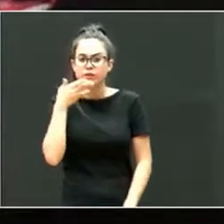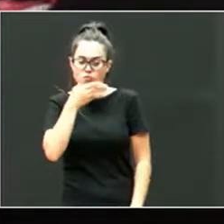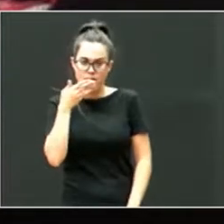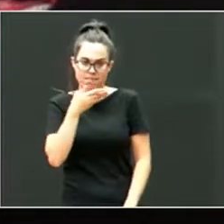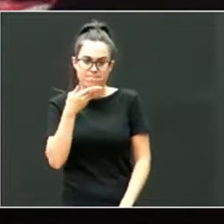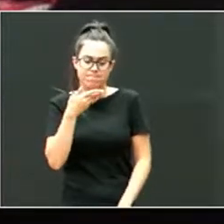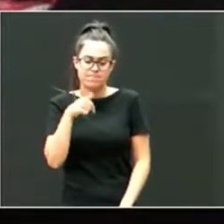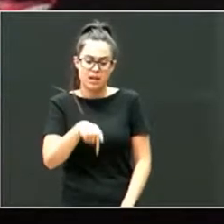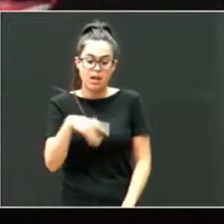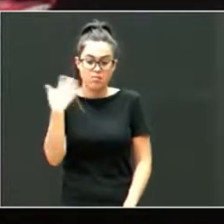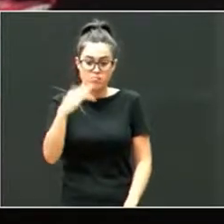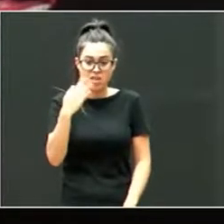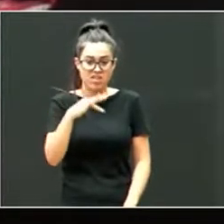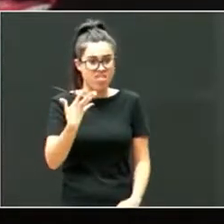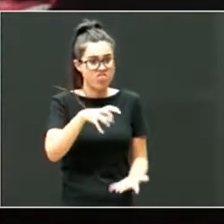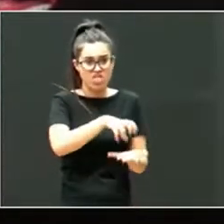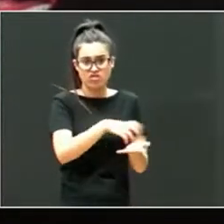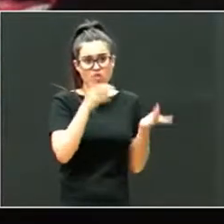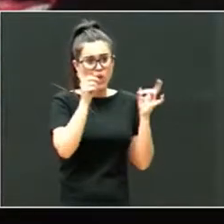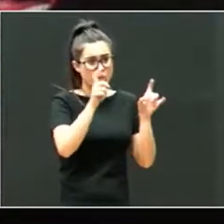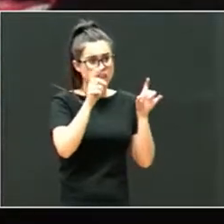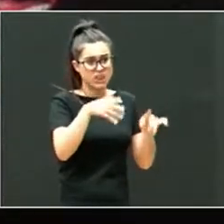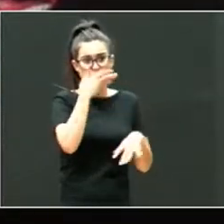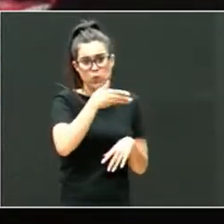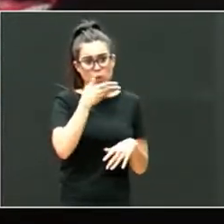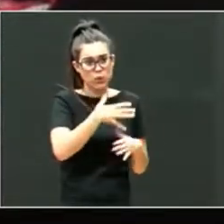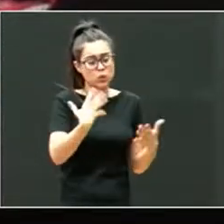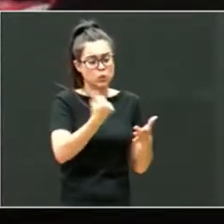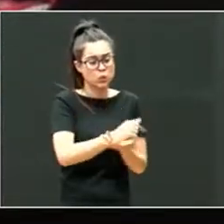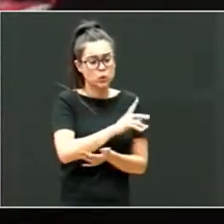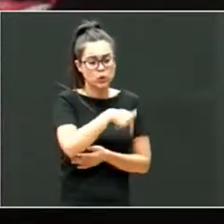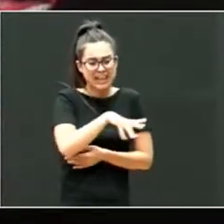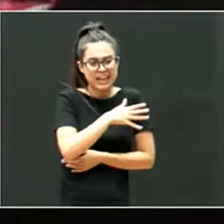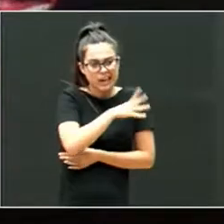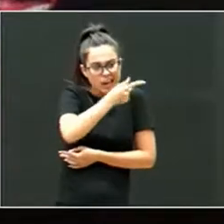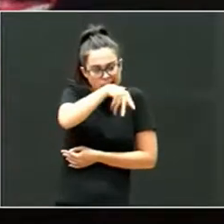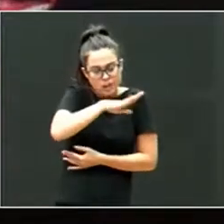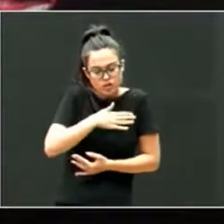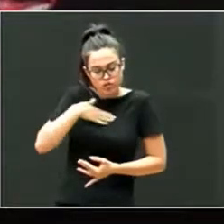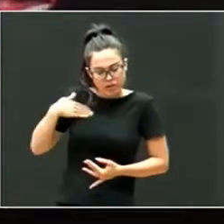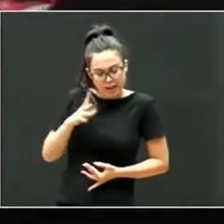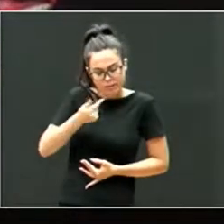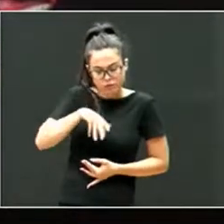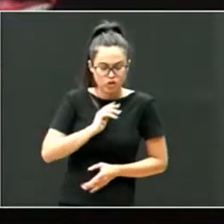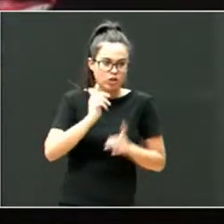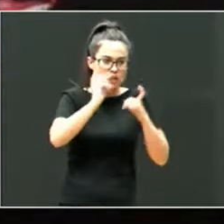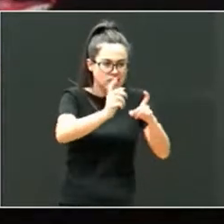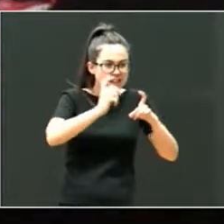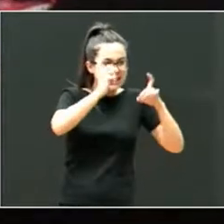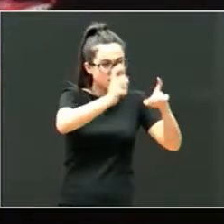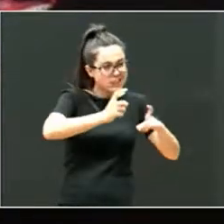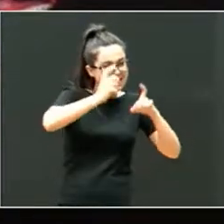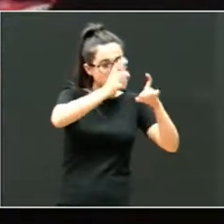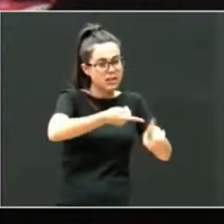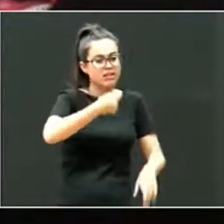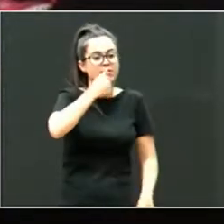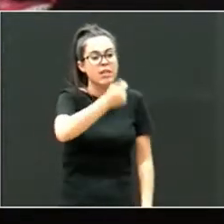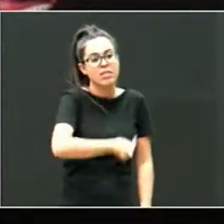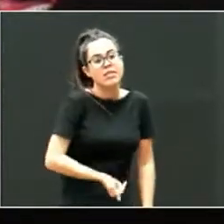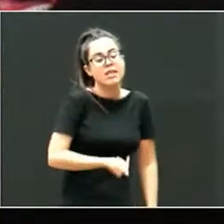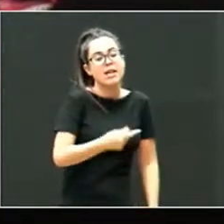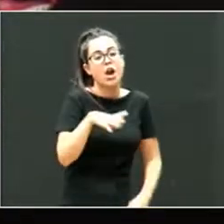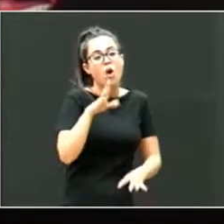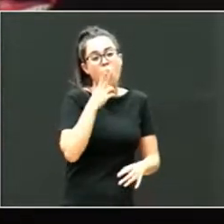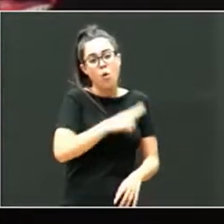decir, en Vizcaya, todos los centros educativos que así lo desean, y sobre todo a raíz de la insistencia tanto de Humealaya como de